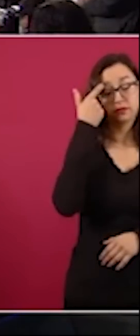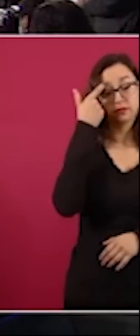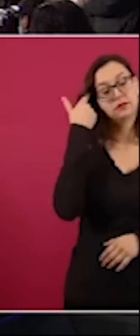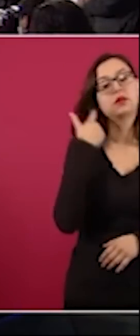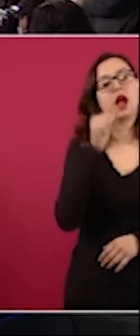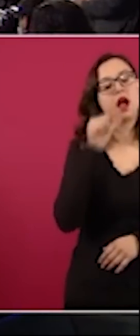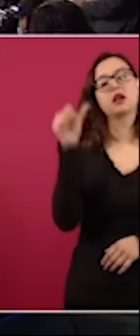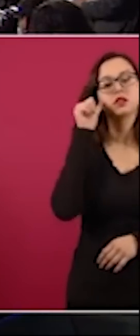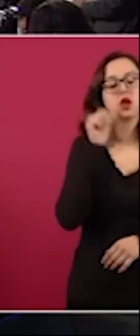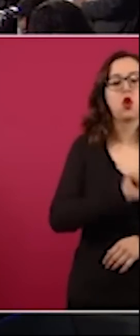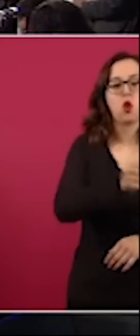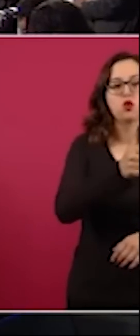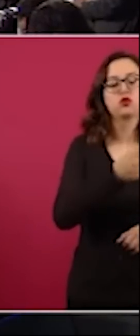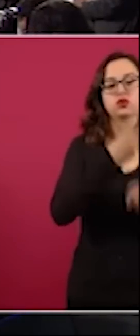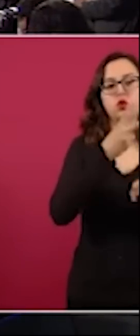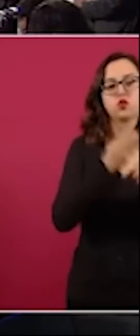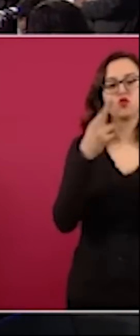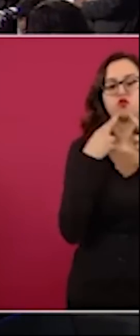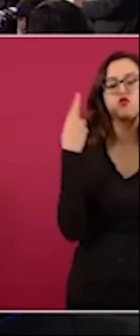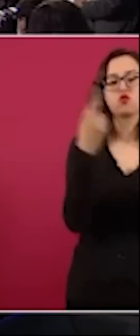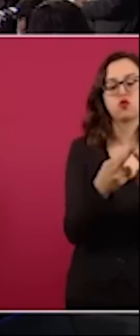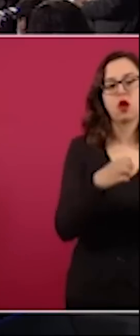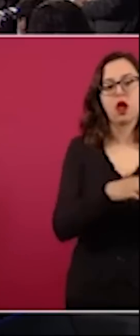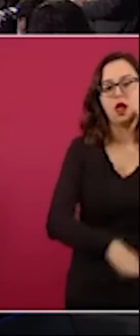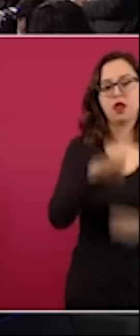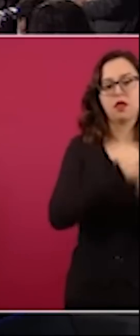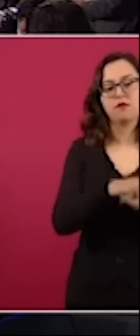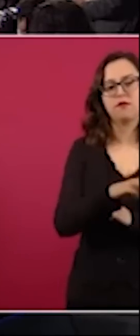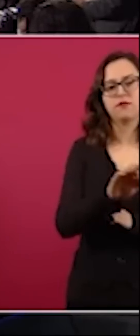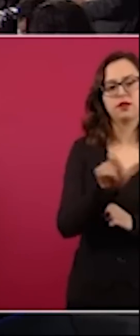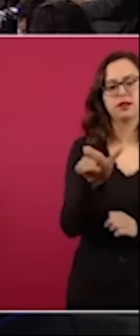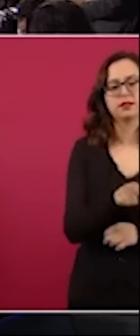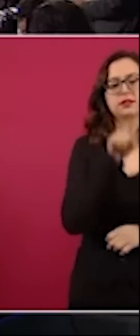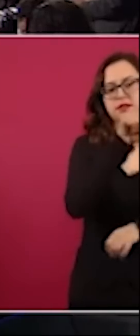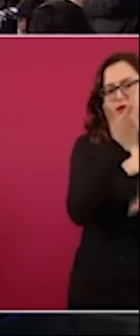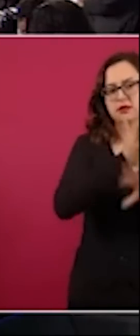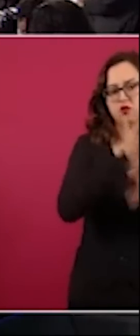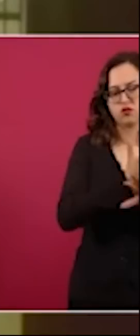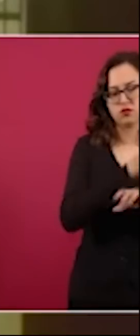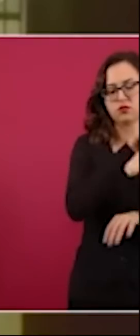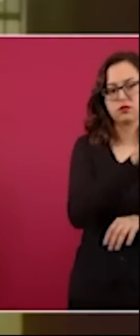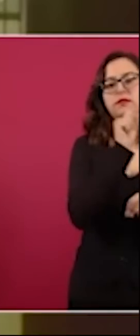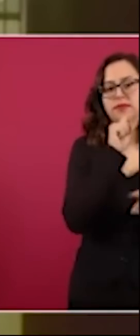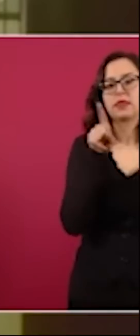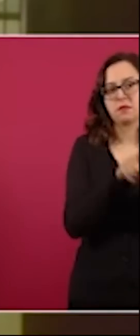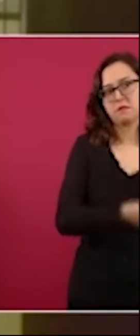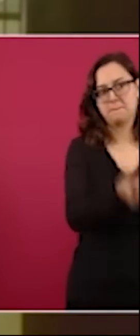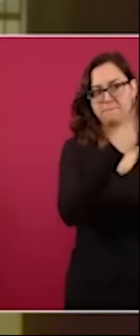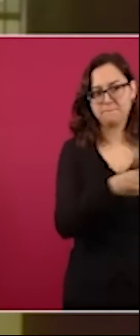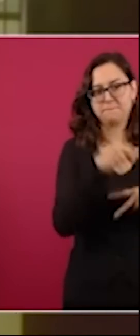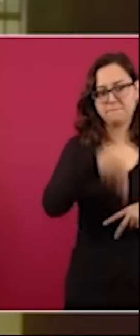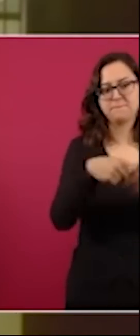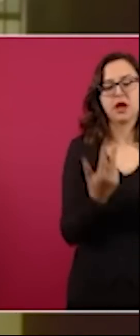tuvimos otra reunión esta fue presencial fue una segunda reunión con la empresa Phoenix First Response esta es de Estados Unidos en el centro de manto de